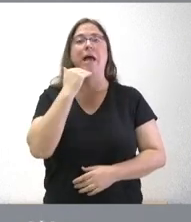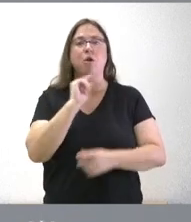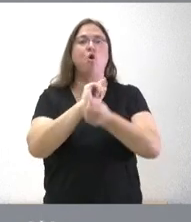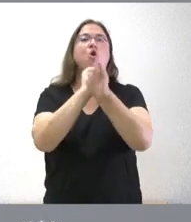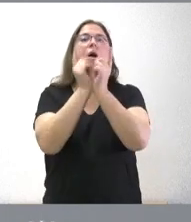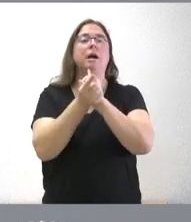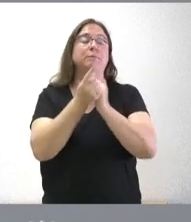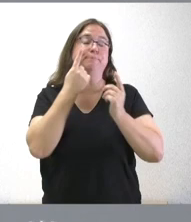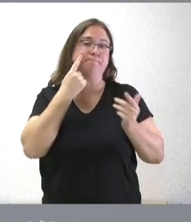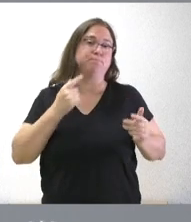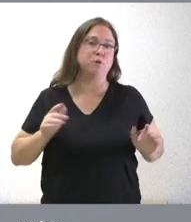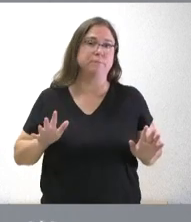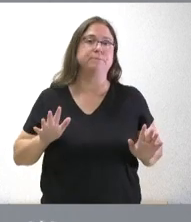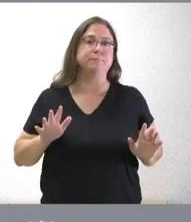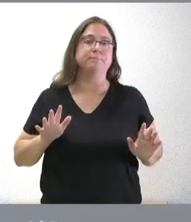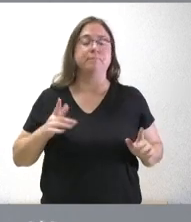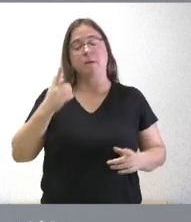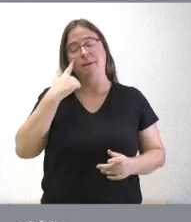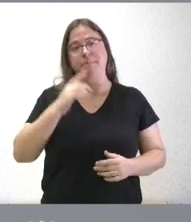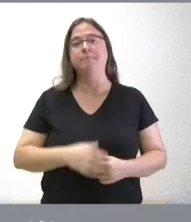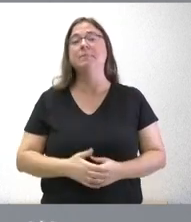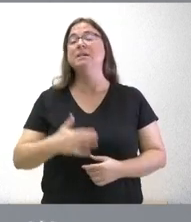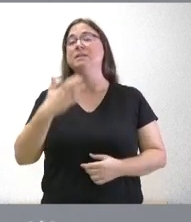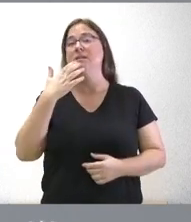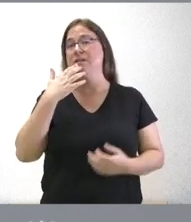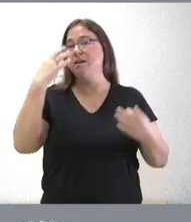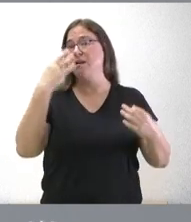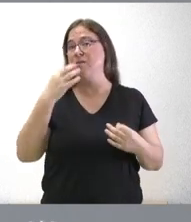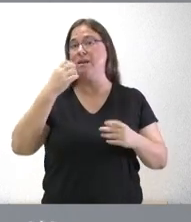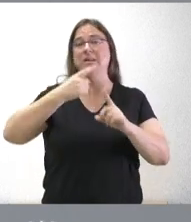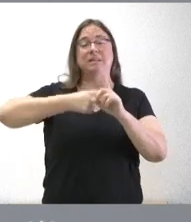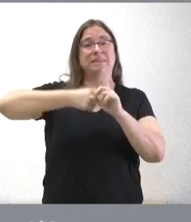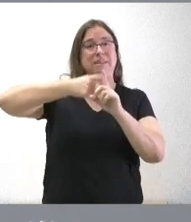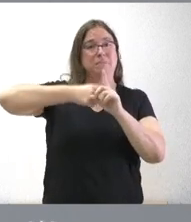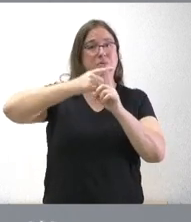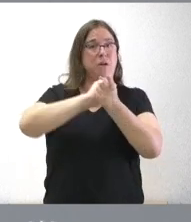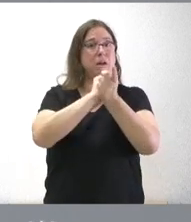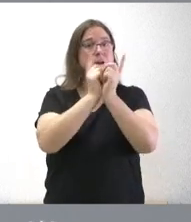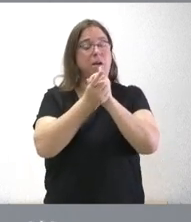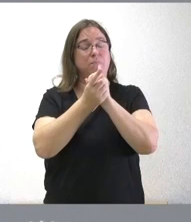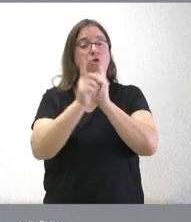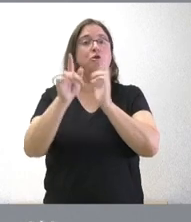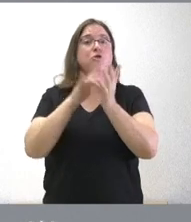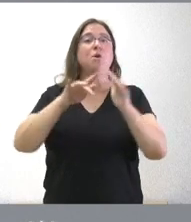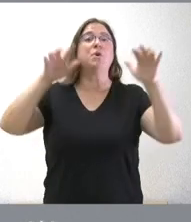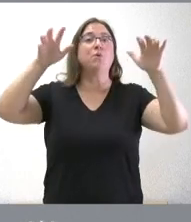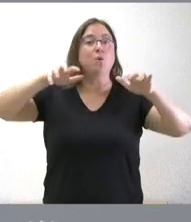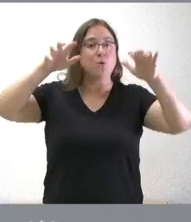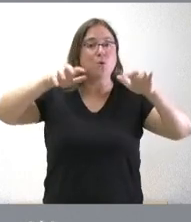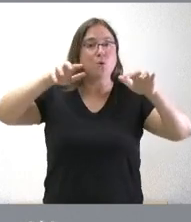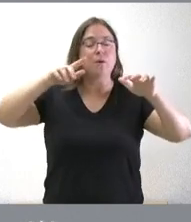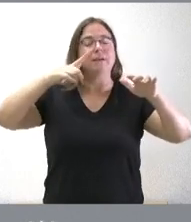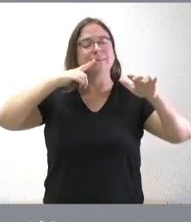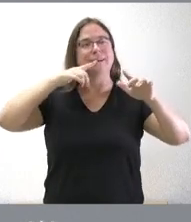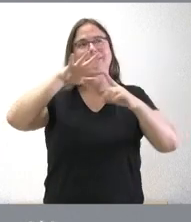bueno pues eso es lo que se tendrá en cuenta si lógicamente las temperaturas cambian vienen las lluvias estaremos en un horizonte